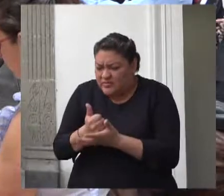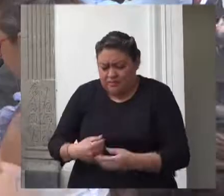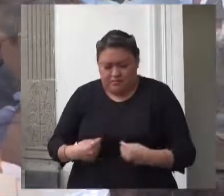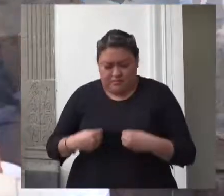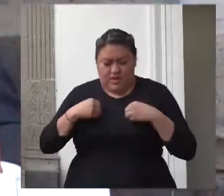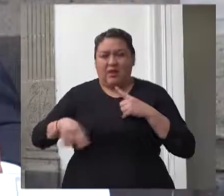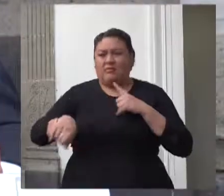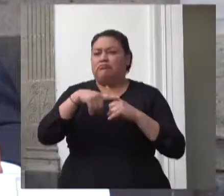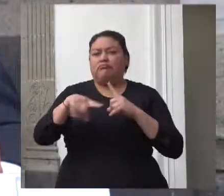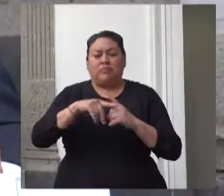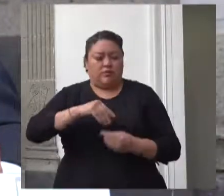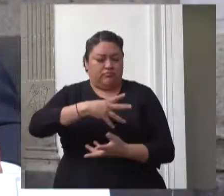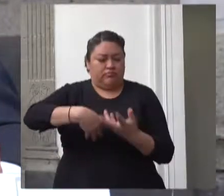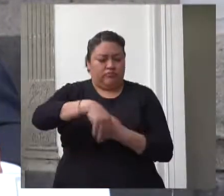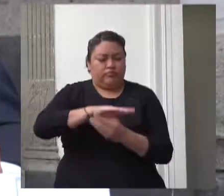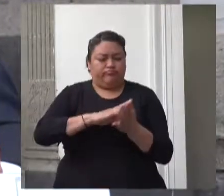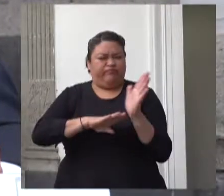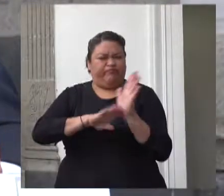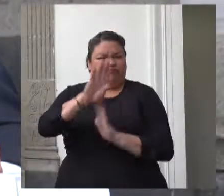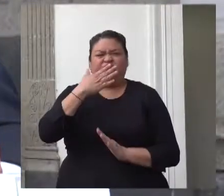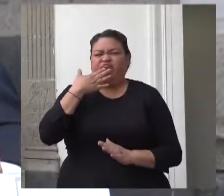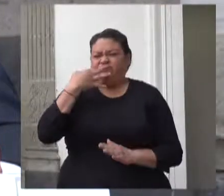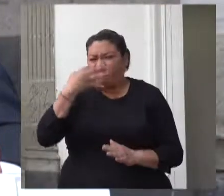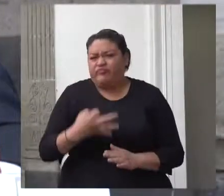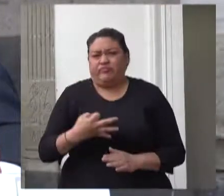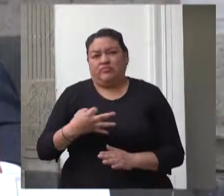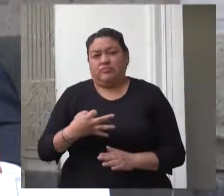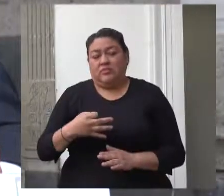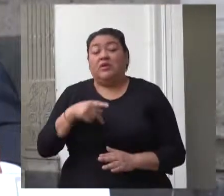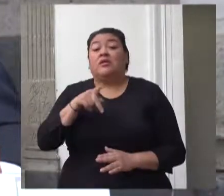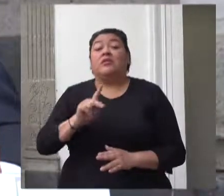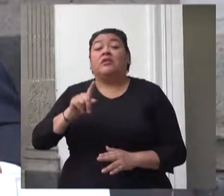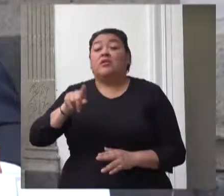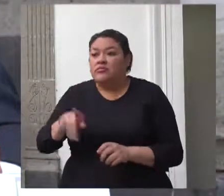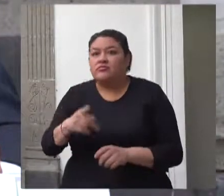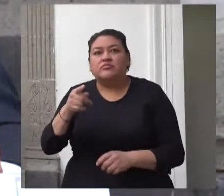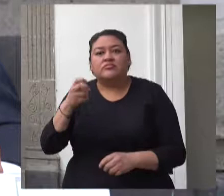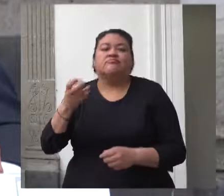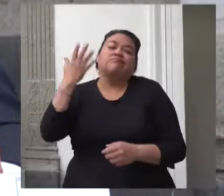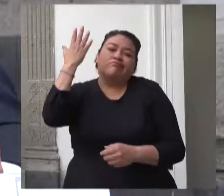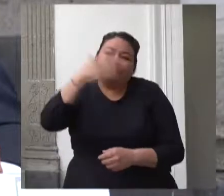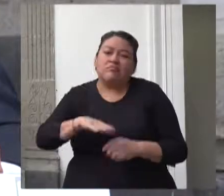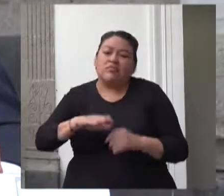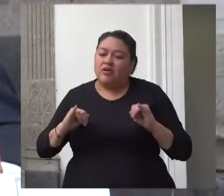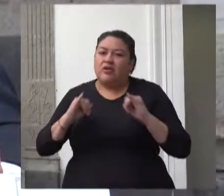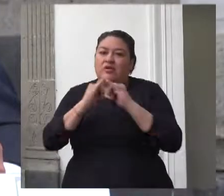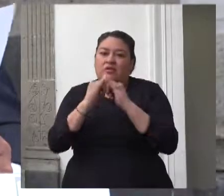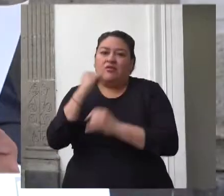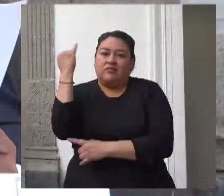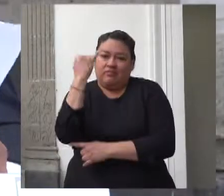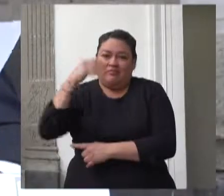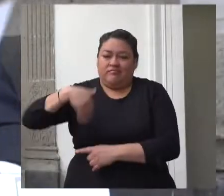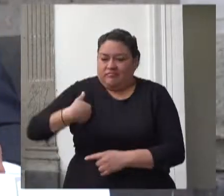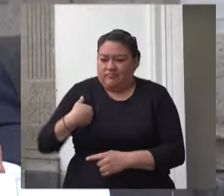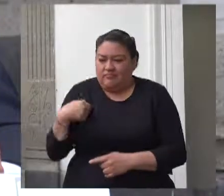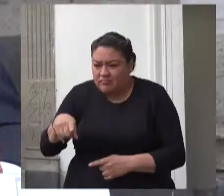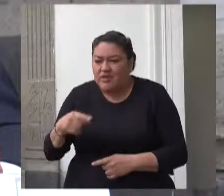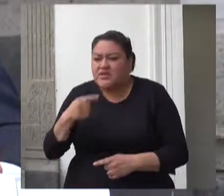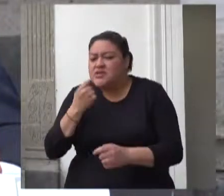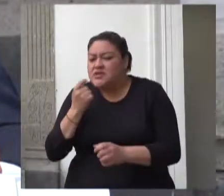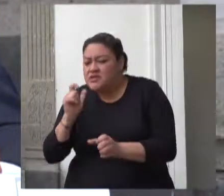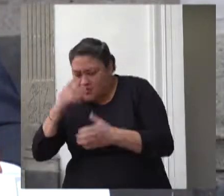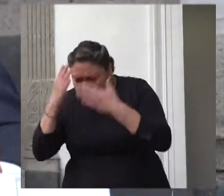por lo que representó este programa una garantía institucional para la realización de sus derechos.